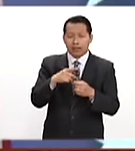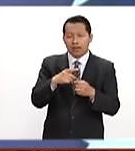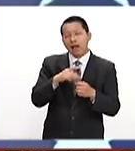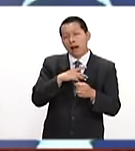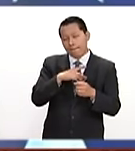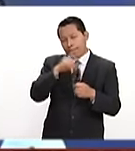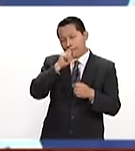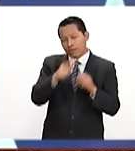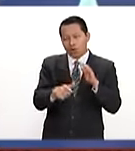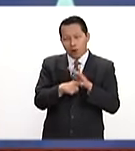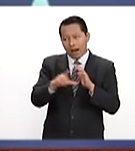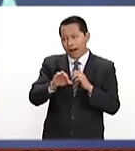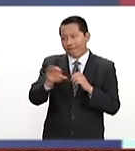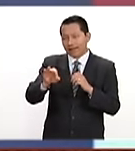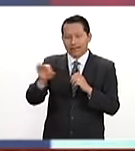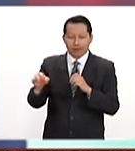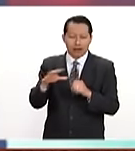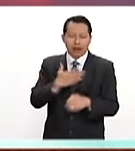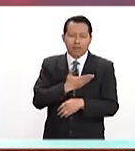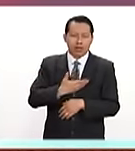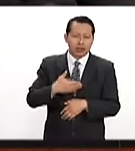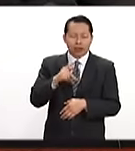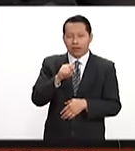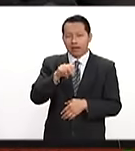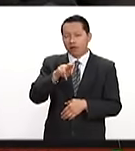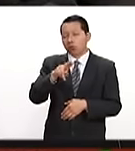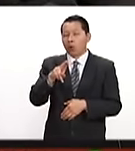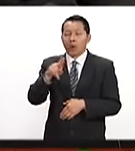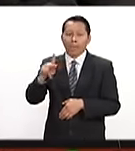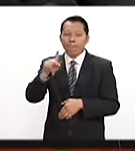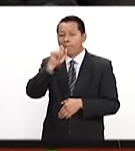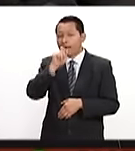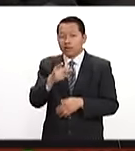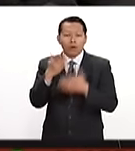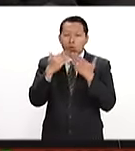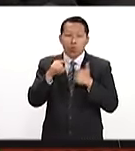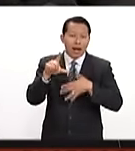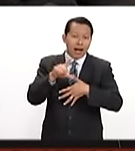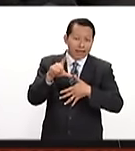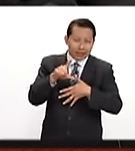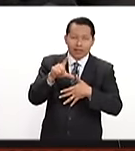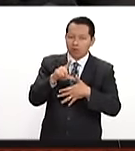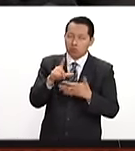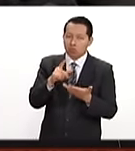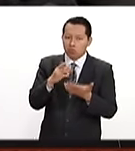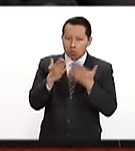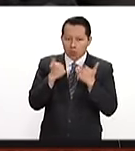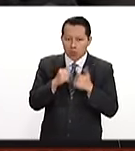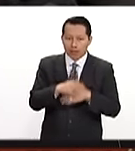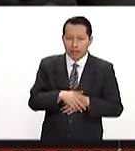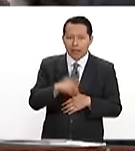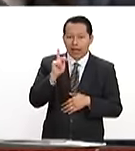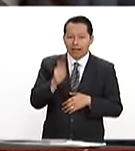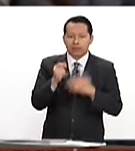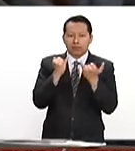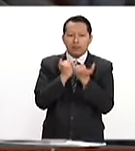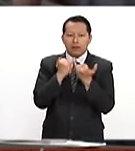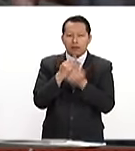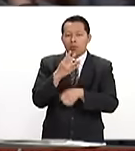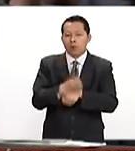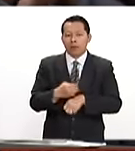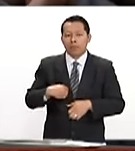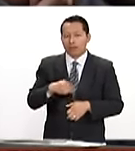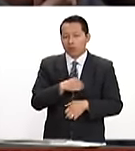gabinete propuesto por el presidente Donald Trump, que por cierto no hay ningún latino o de origen latino. Se convierte también en el cuarto